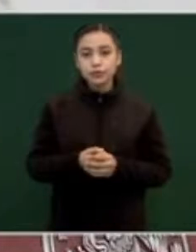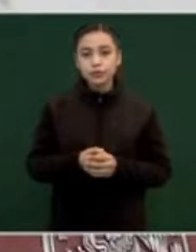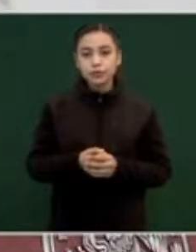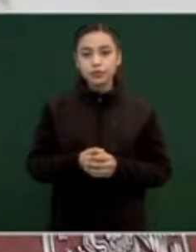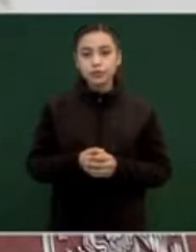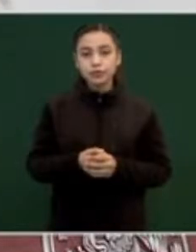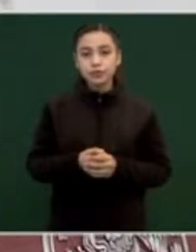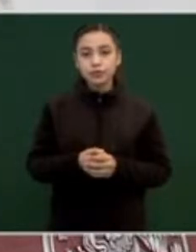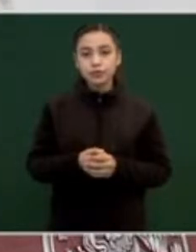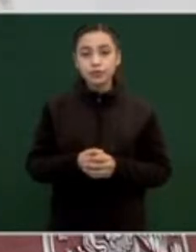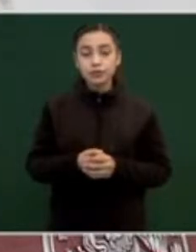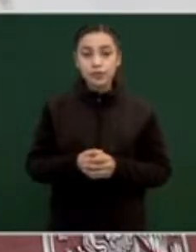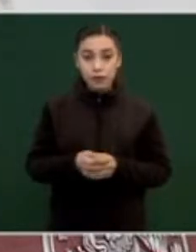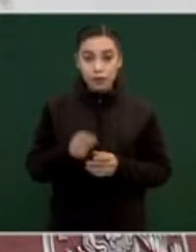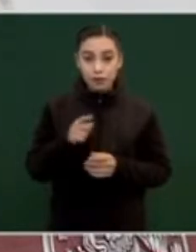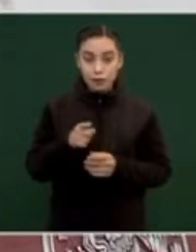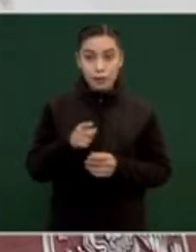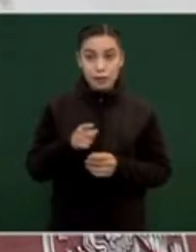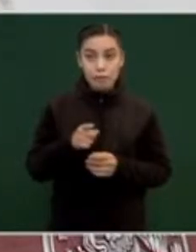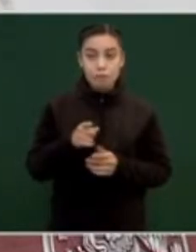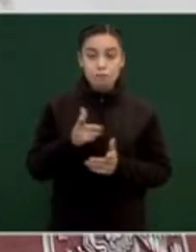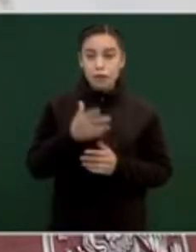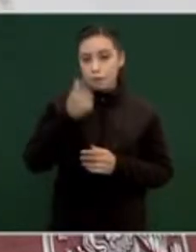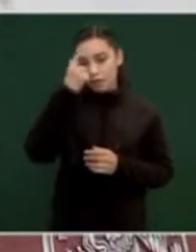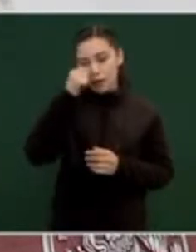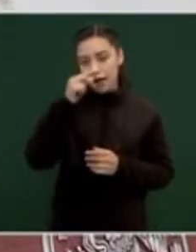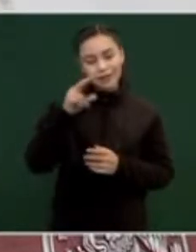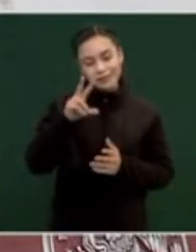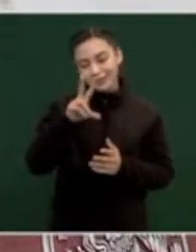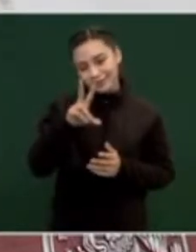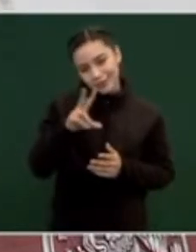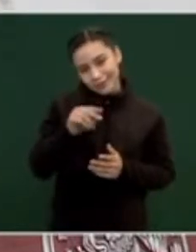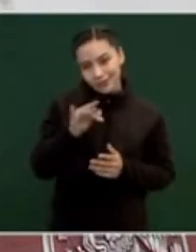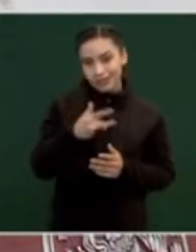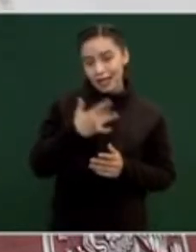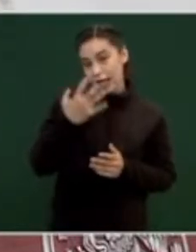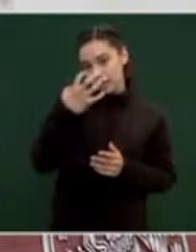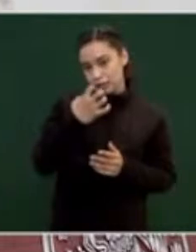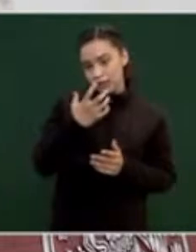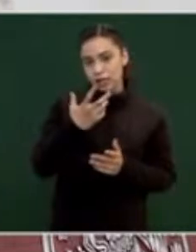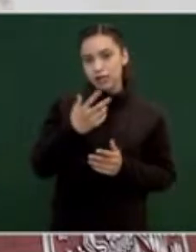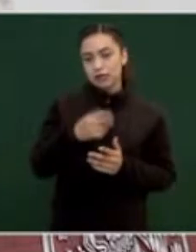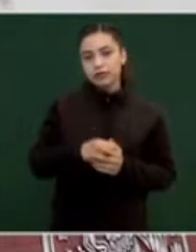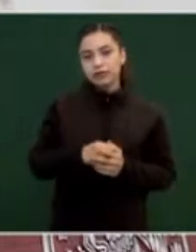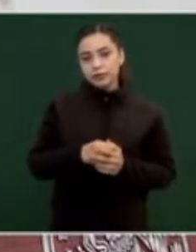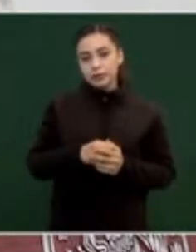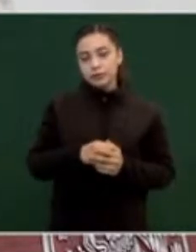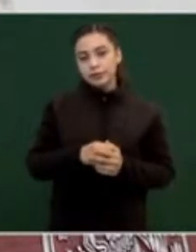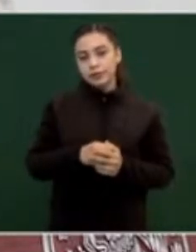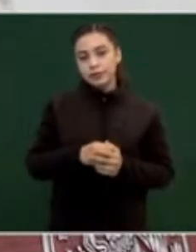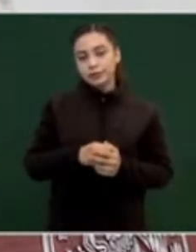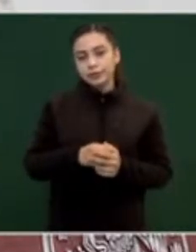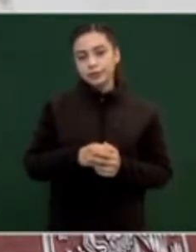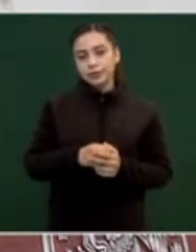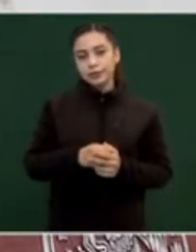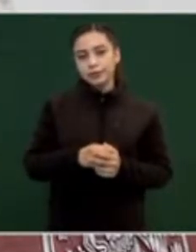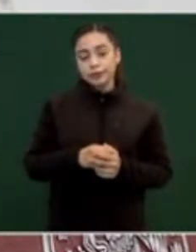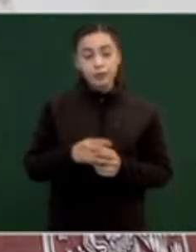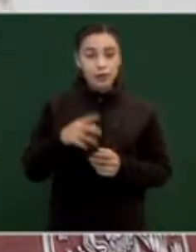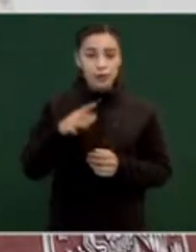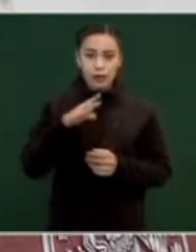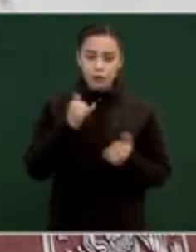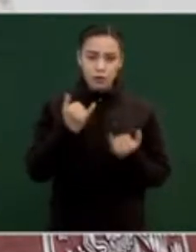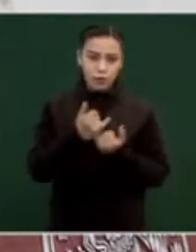Para que tampoco te vayas a sentir mucho, están miles